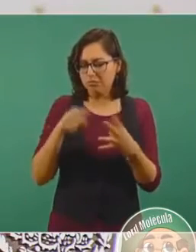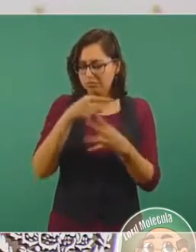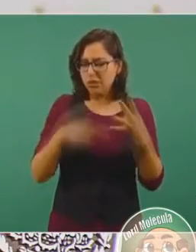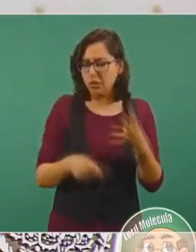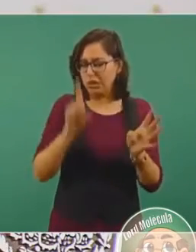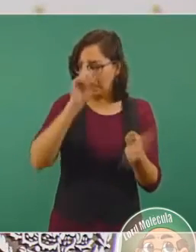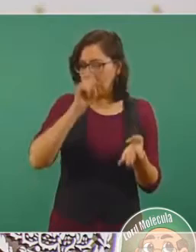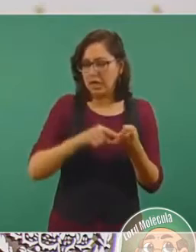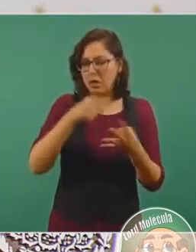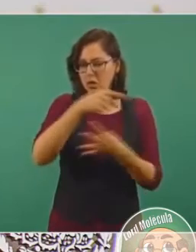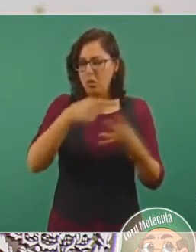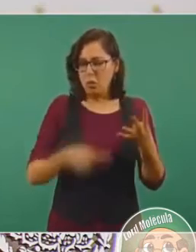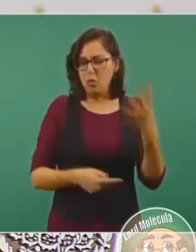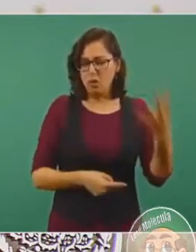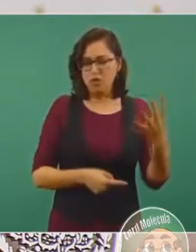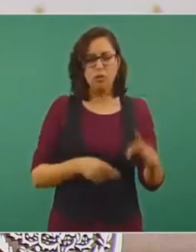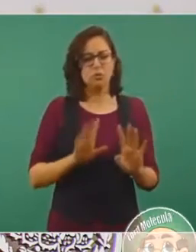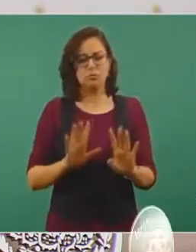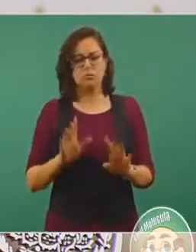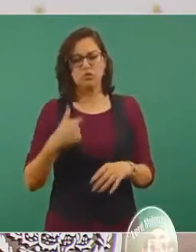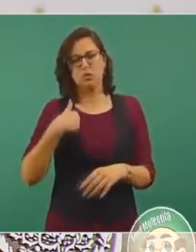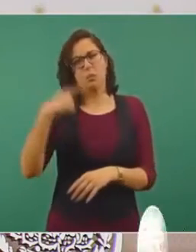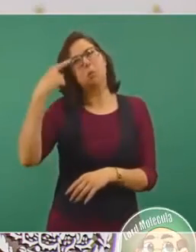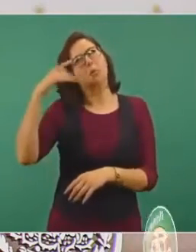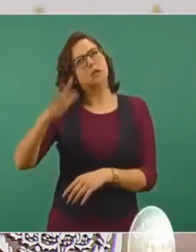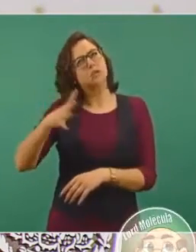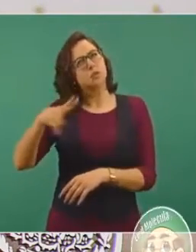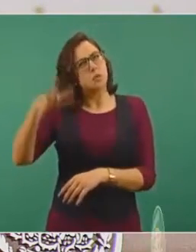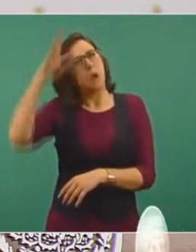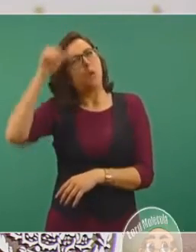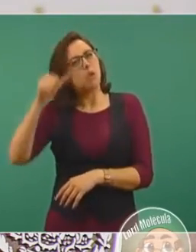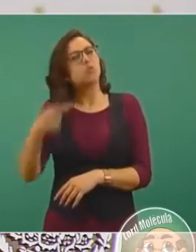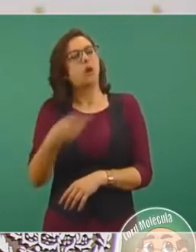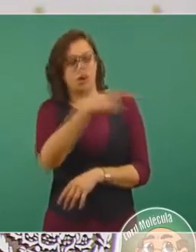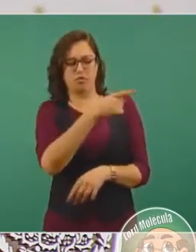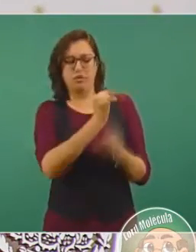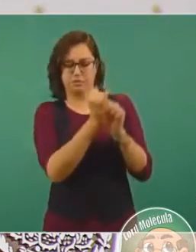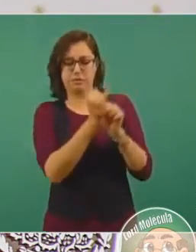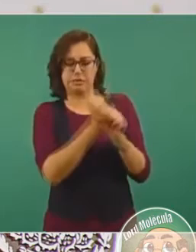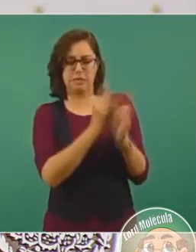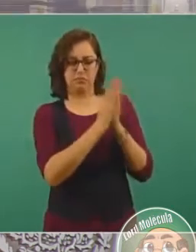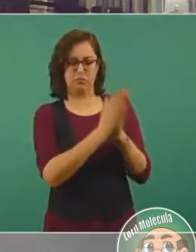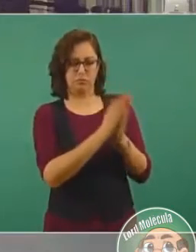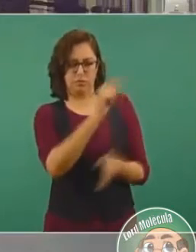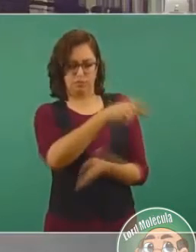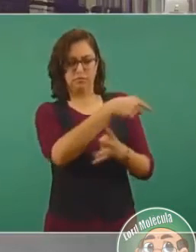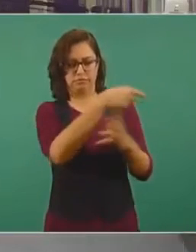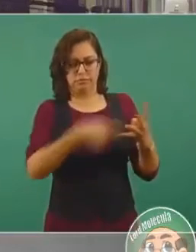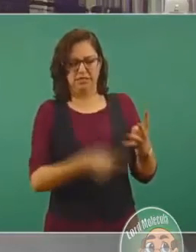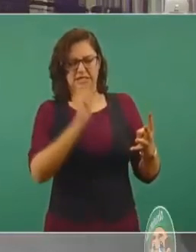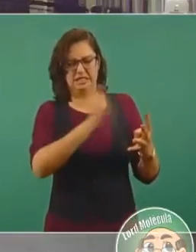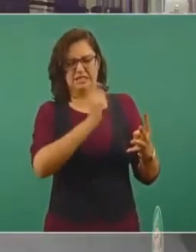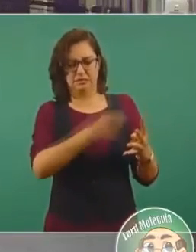libertades, ahora las vamos a ver. Porque sirvieron de fundamento